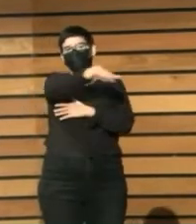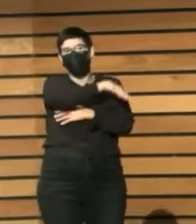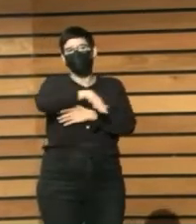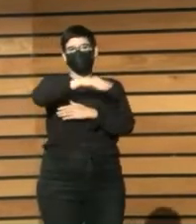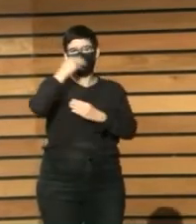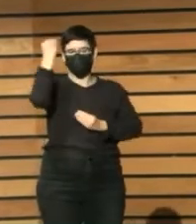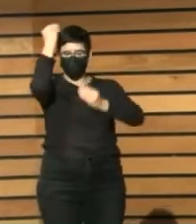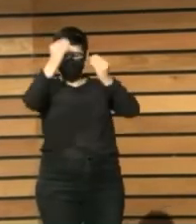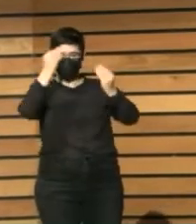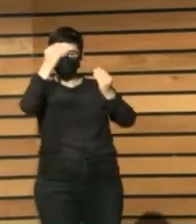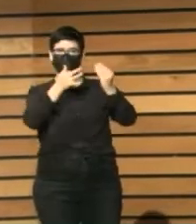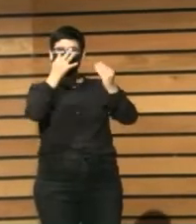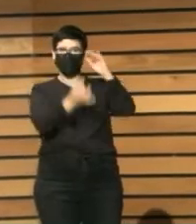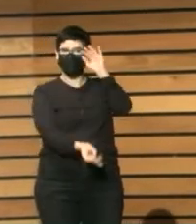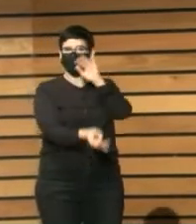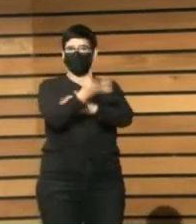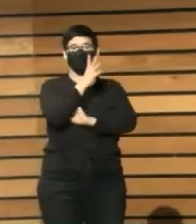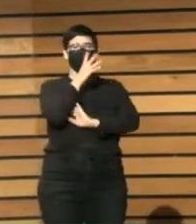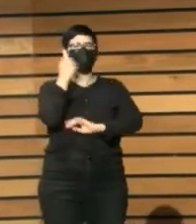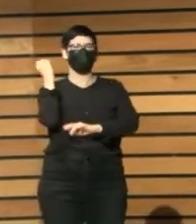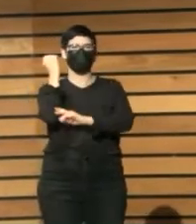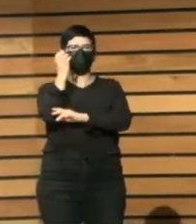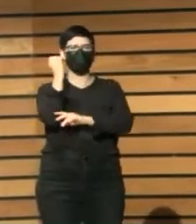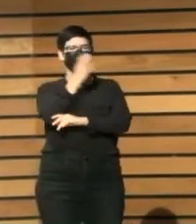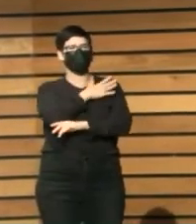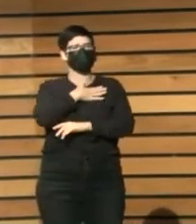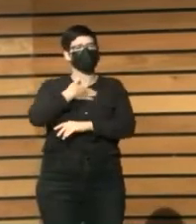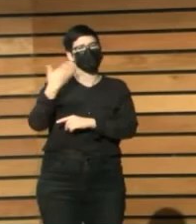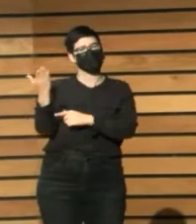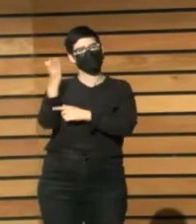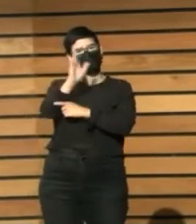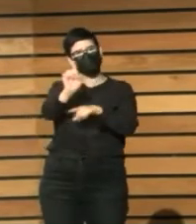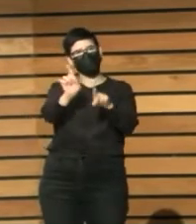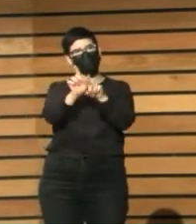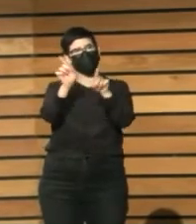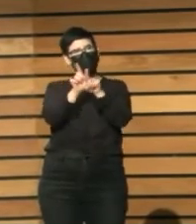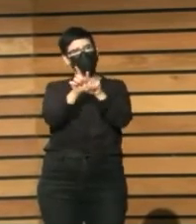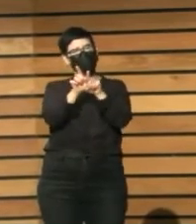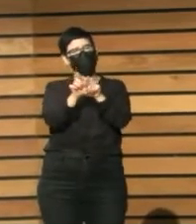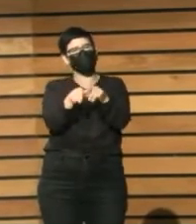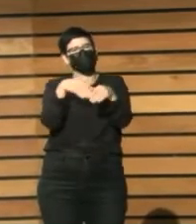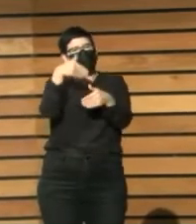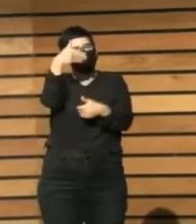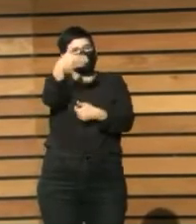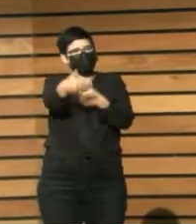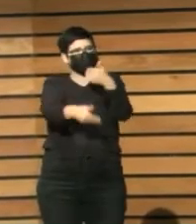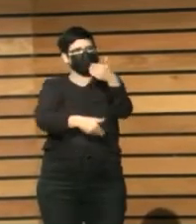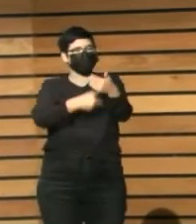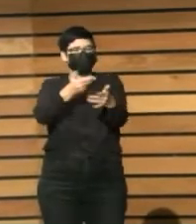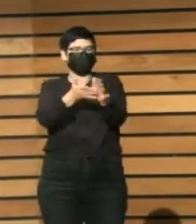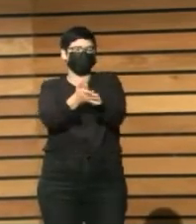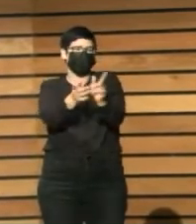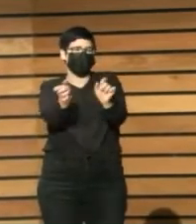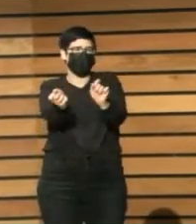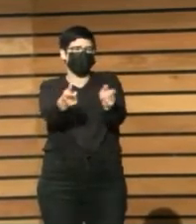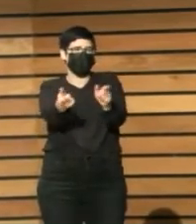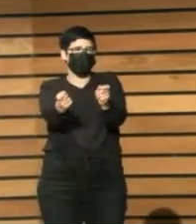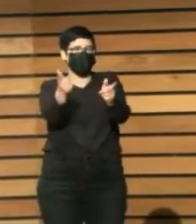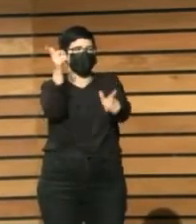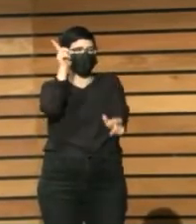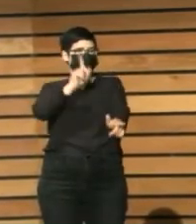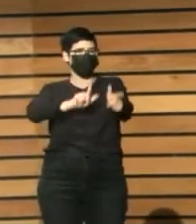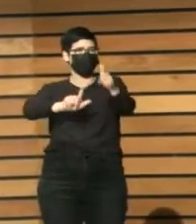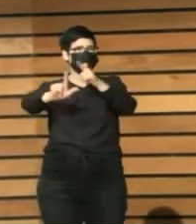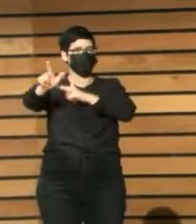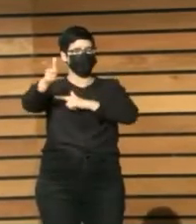en esta comunicación es el viaje que hemos iniciado el año pasado en un proceso de transformación